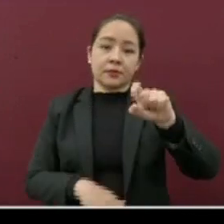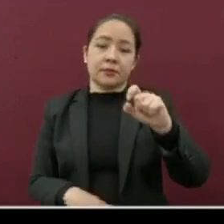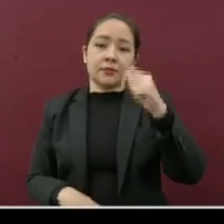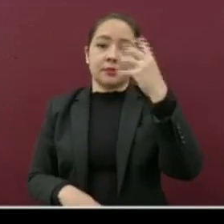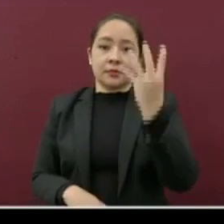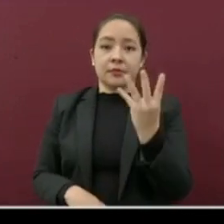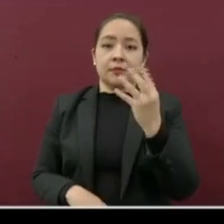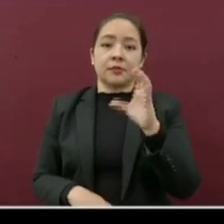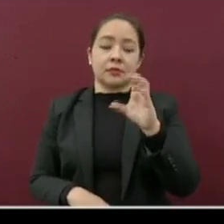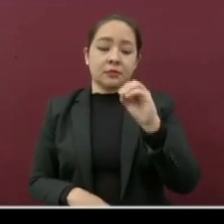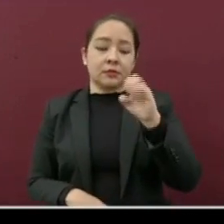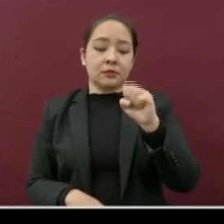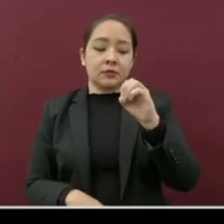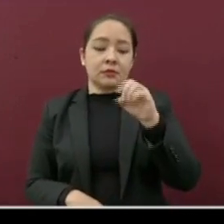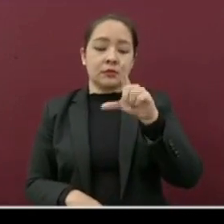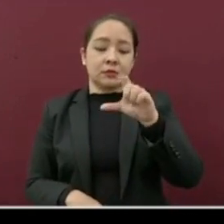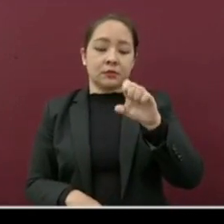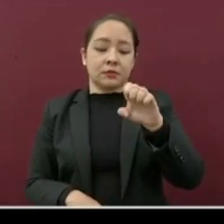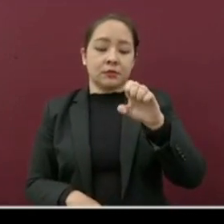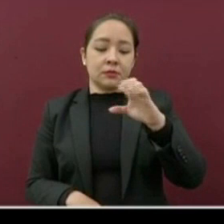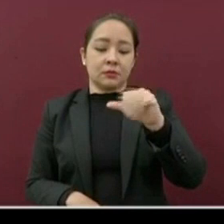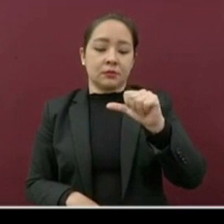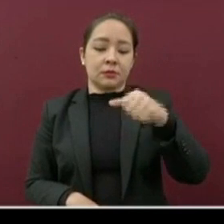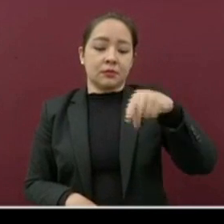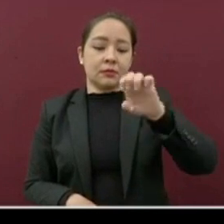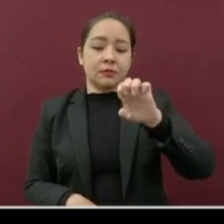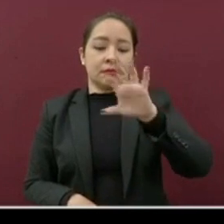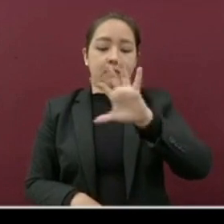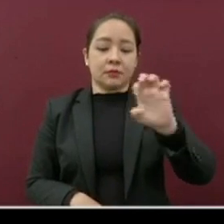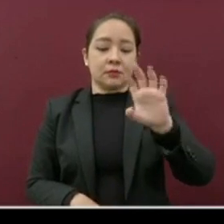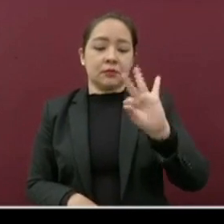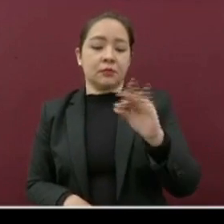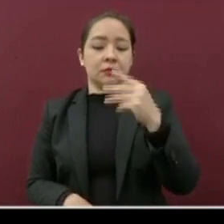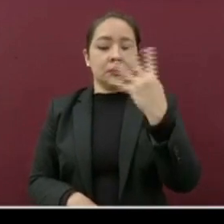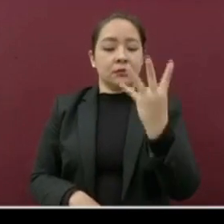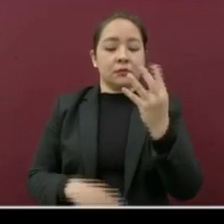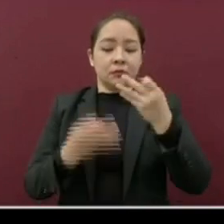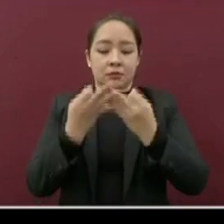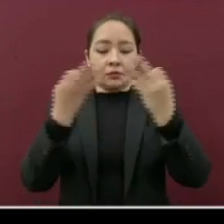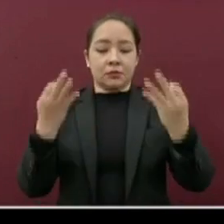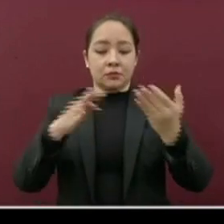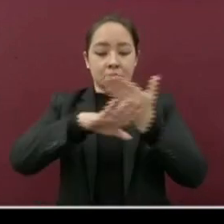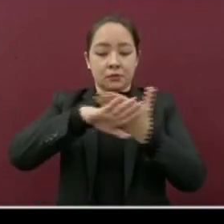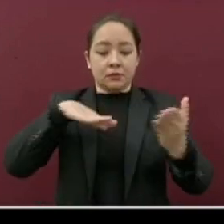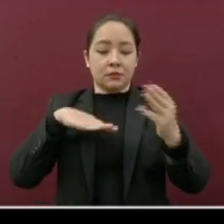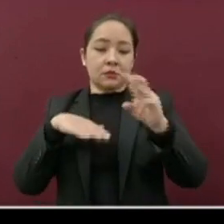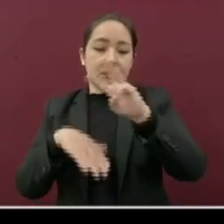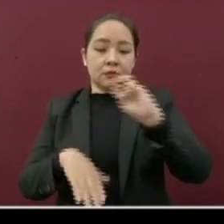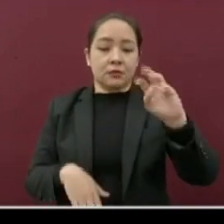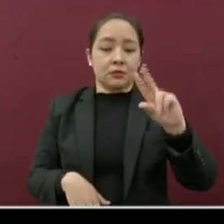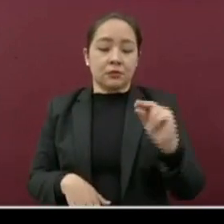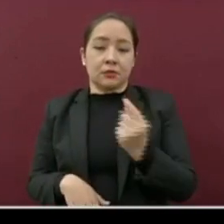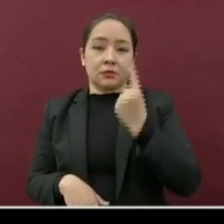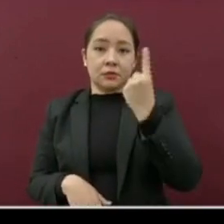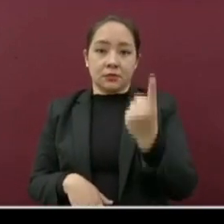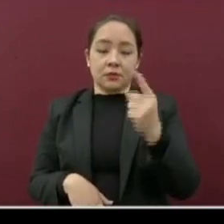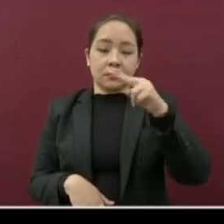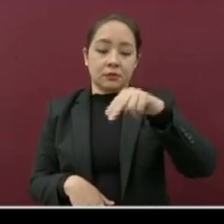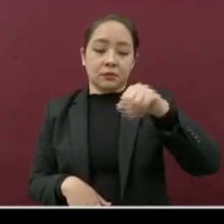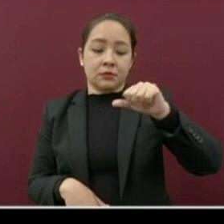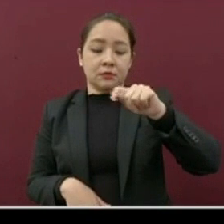Y Cozoleacaque, 544. Tierra Blanca, con 381. Nanchital,